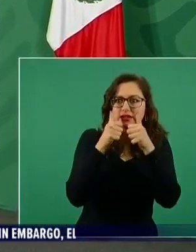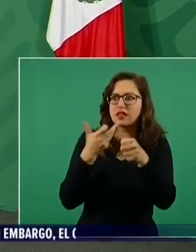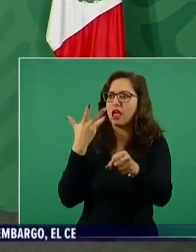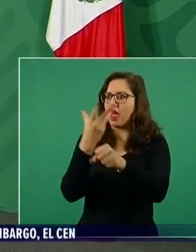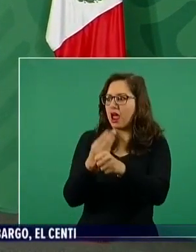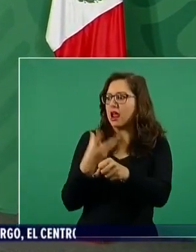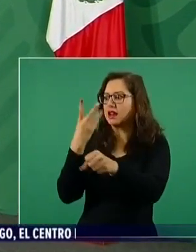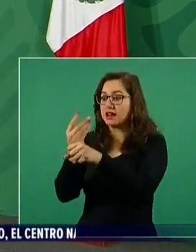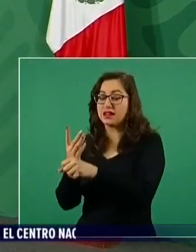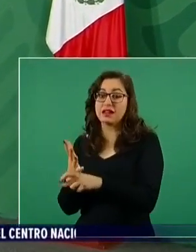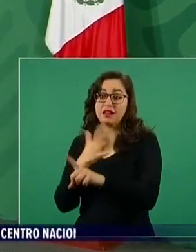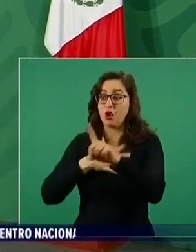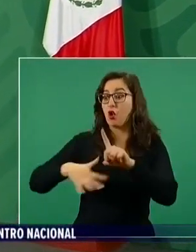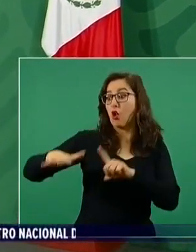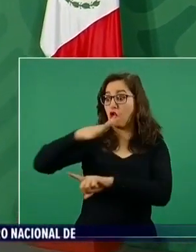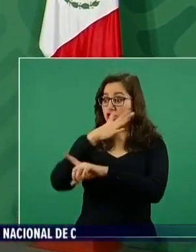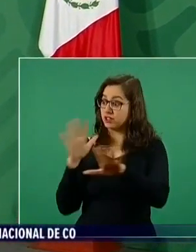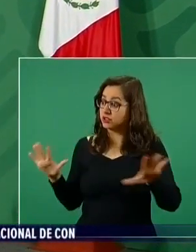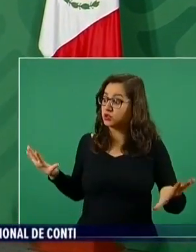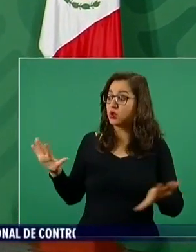cambiamos nosotros.